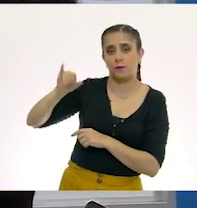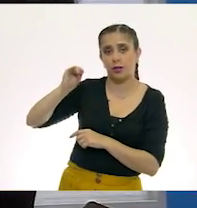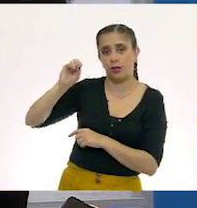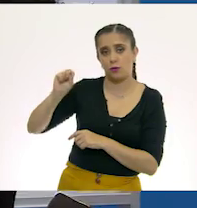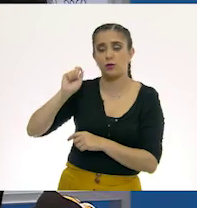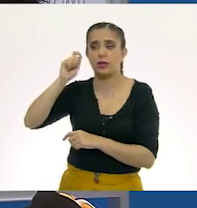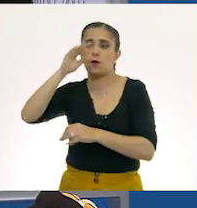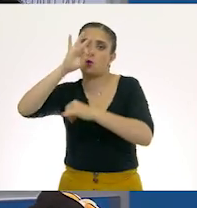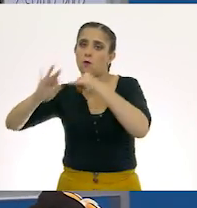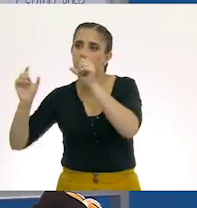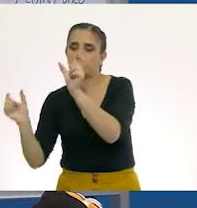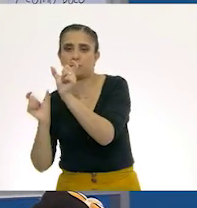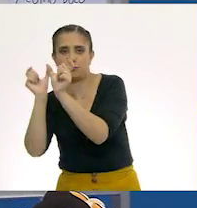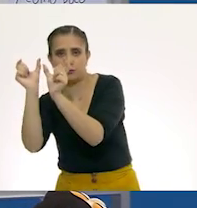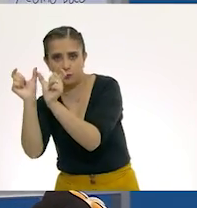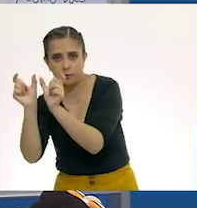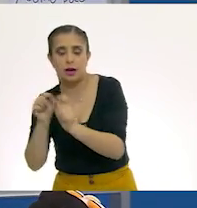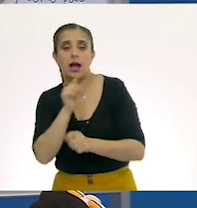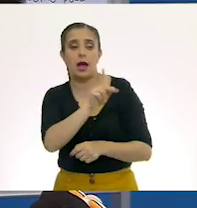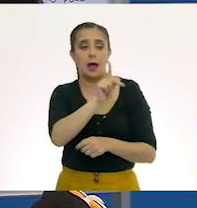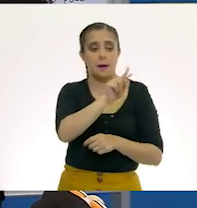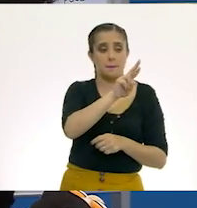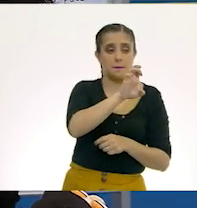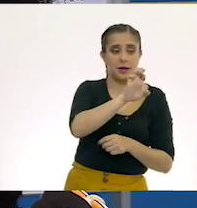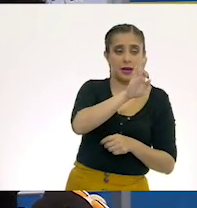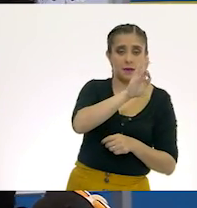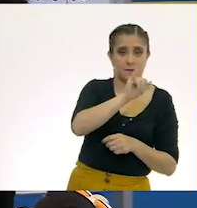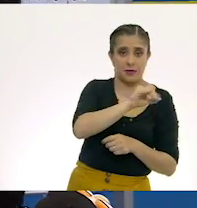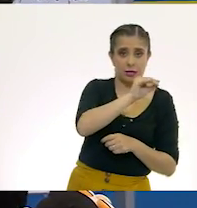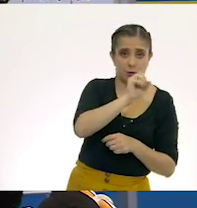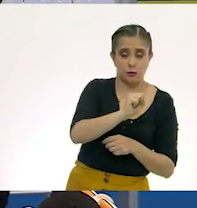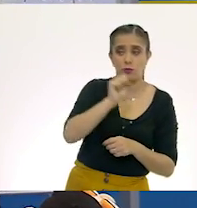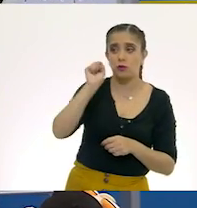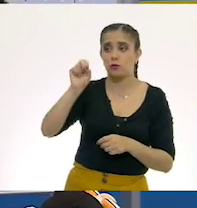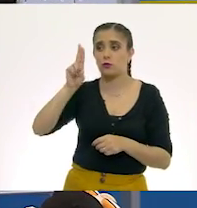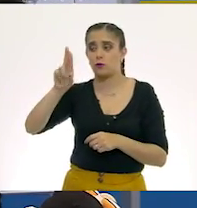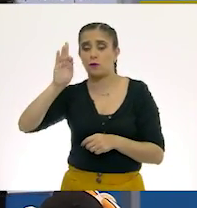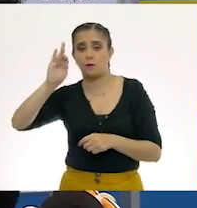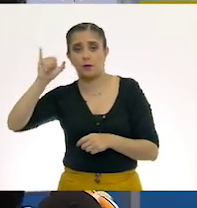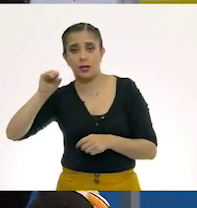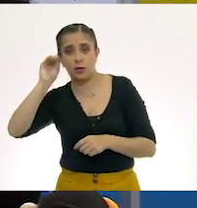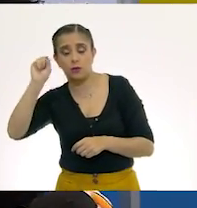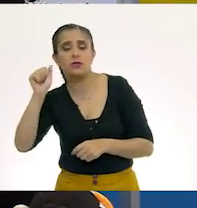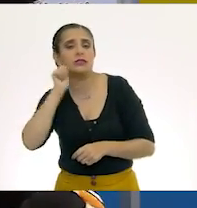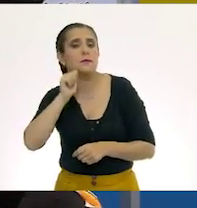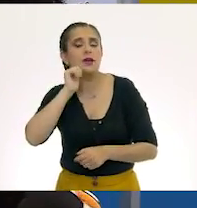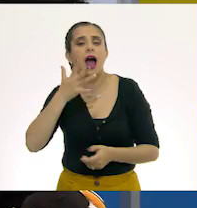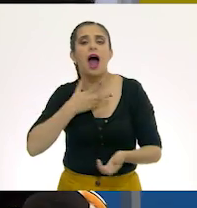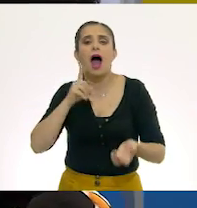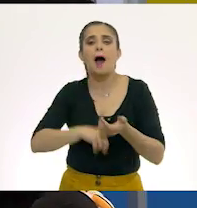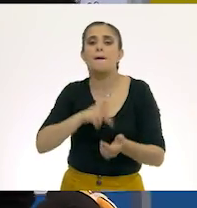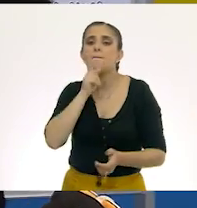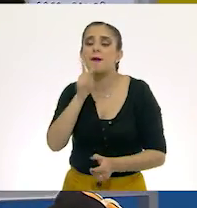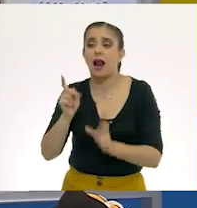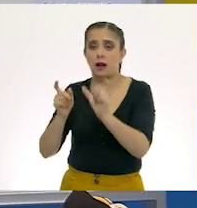Y entre los prefijos y los sufijos hay una palabra raíz, ¿verdad?